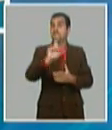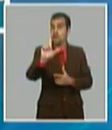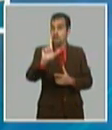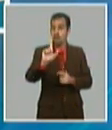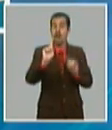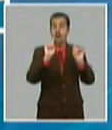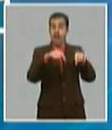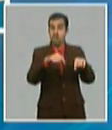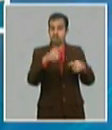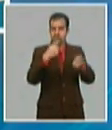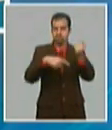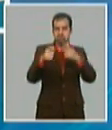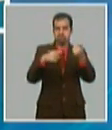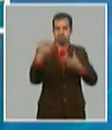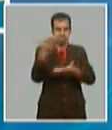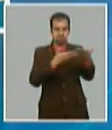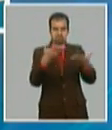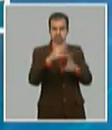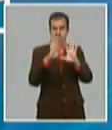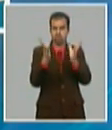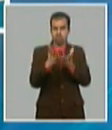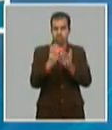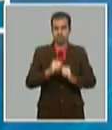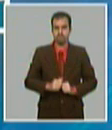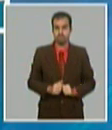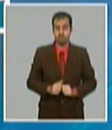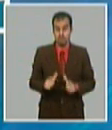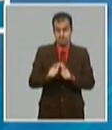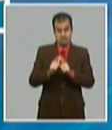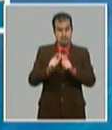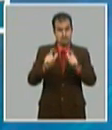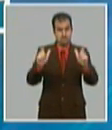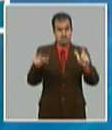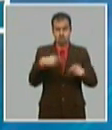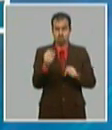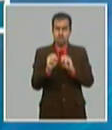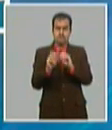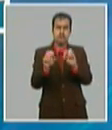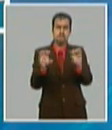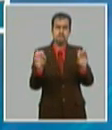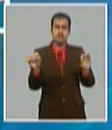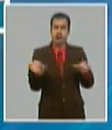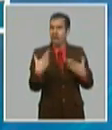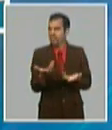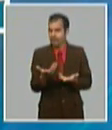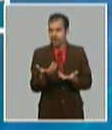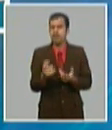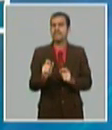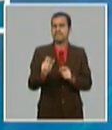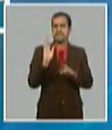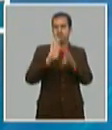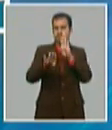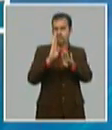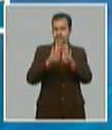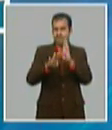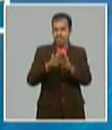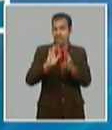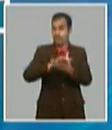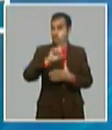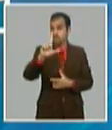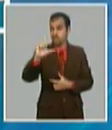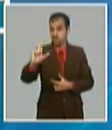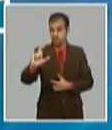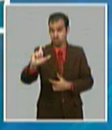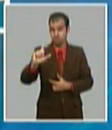Incrementar las ventas de entidades nacionales a la red de tiendas que comercializan en moneda libremente convertible, tema